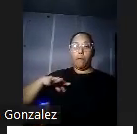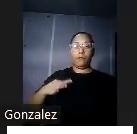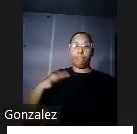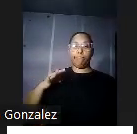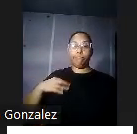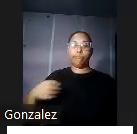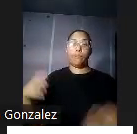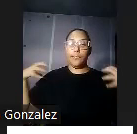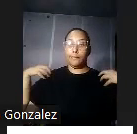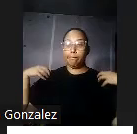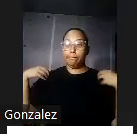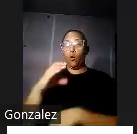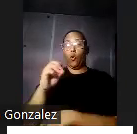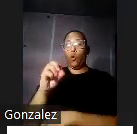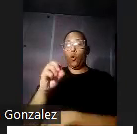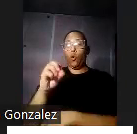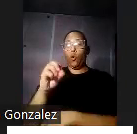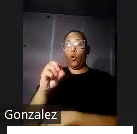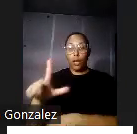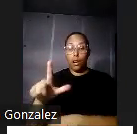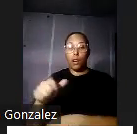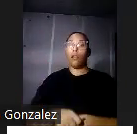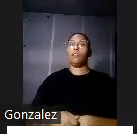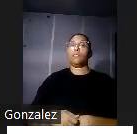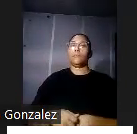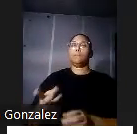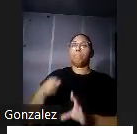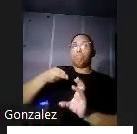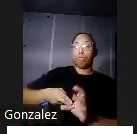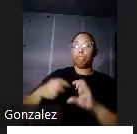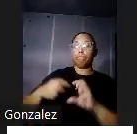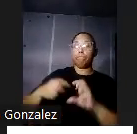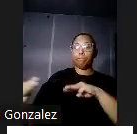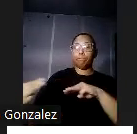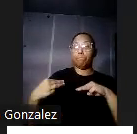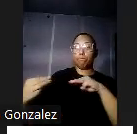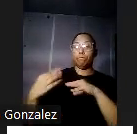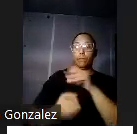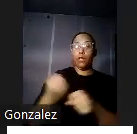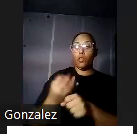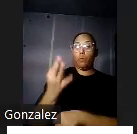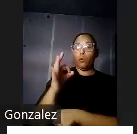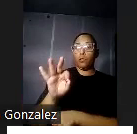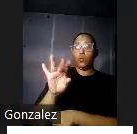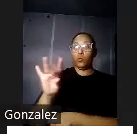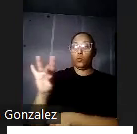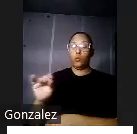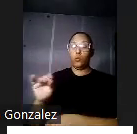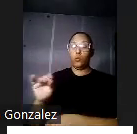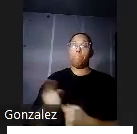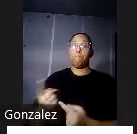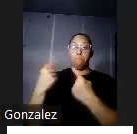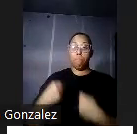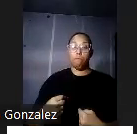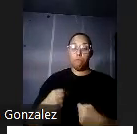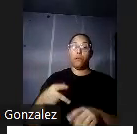Coronel Ashford participó en la guerra hispanoamericana en 1898 y llegó a Puerto Rico como parte de las tropas